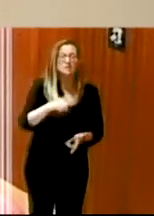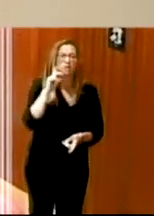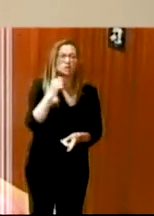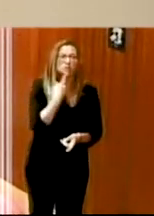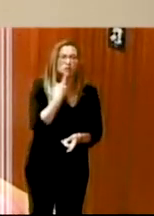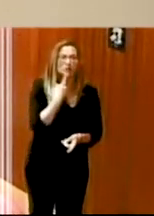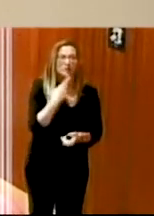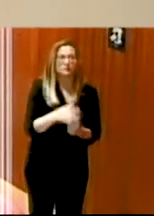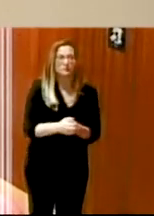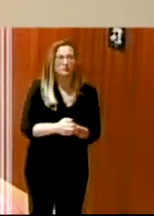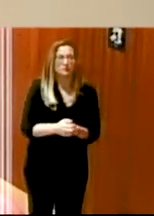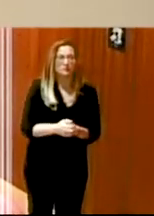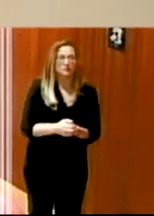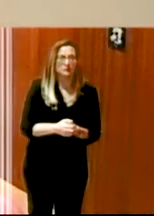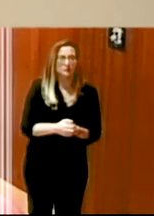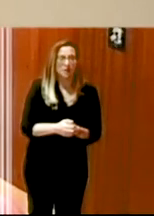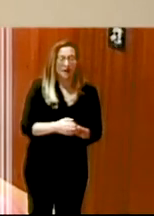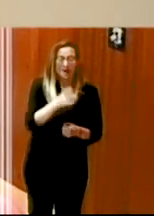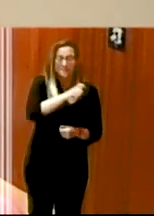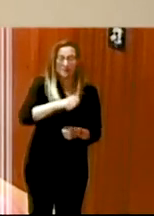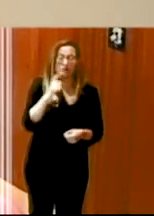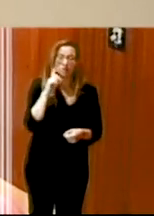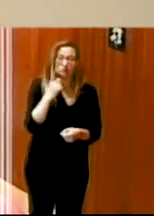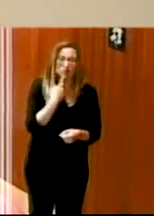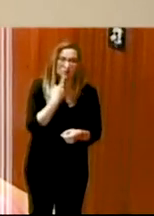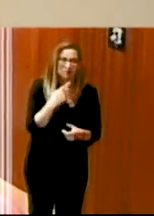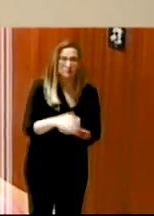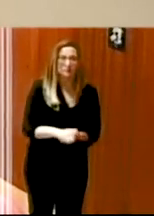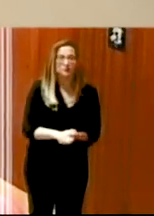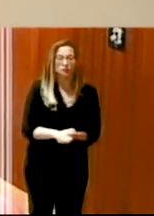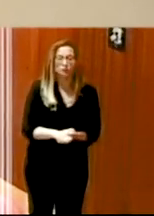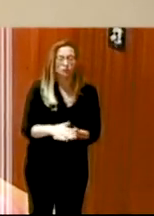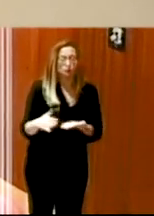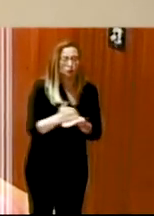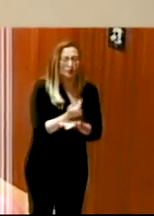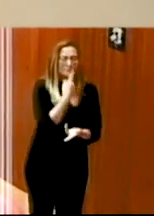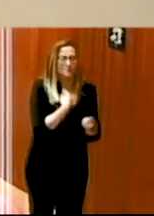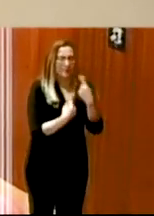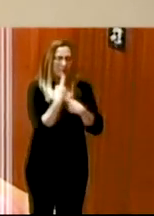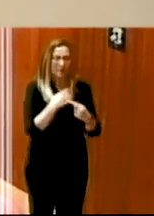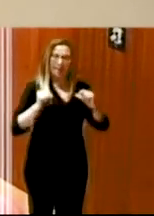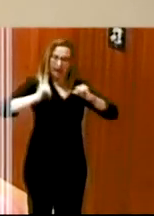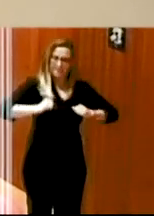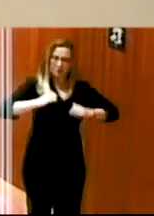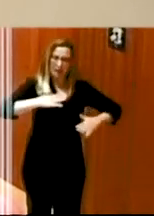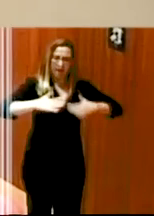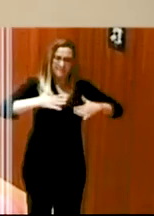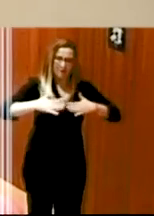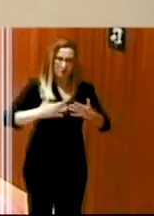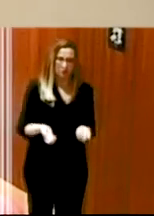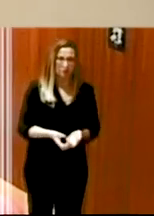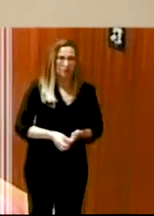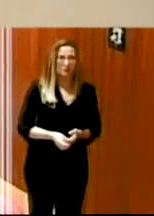baja visión las personas sordas todas hablaban de mochilas vibratorias bucle